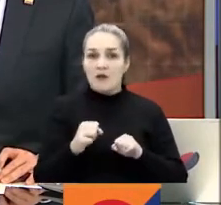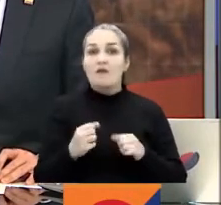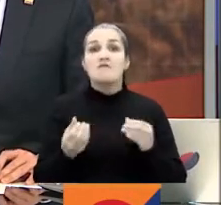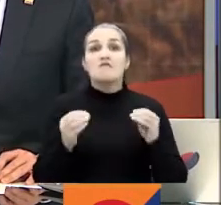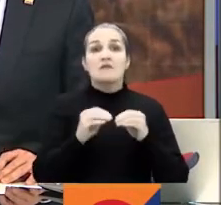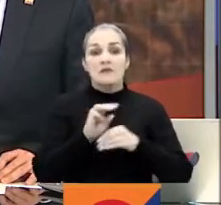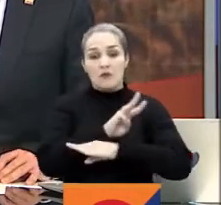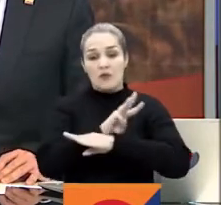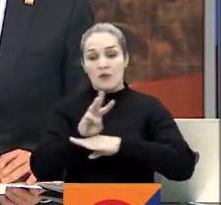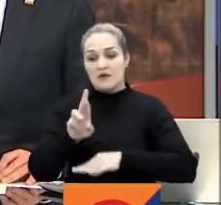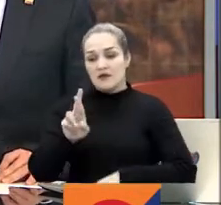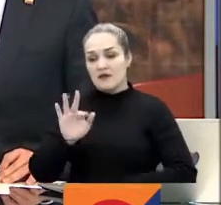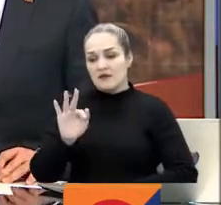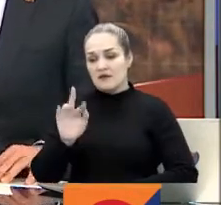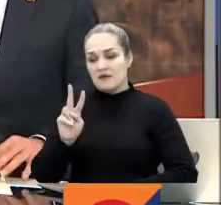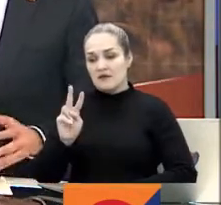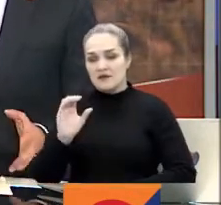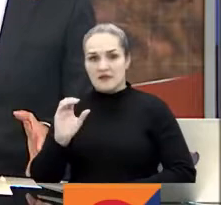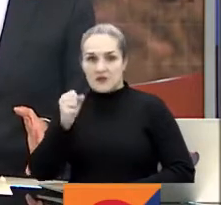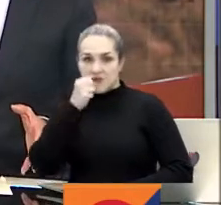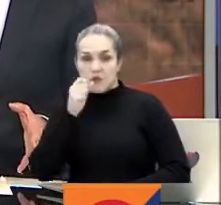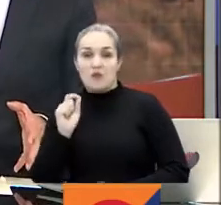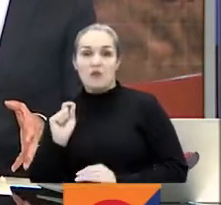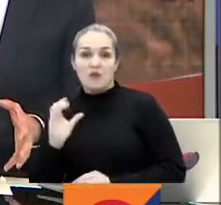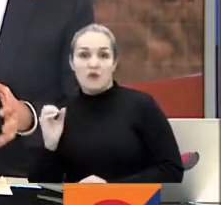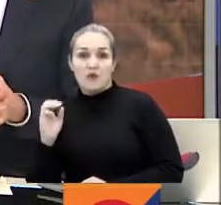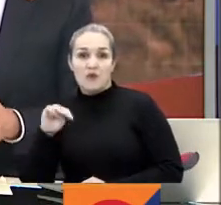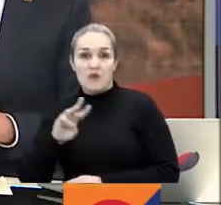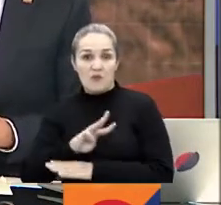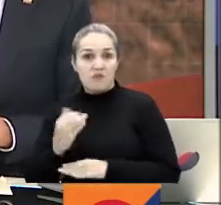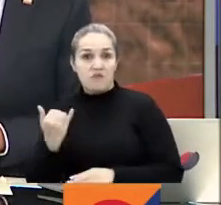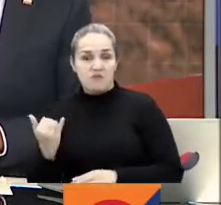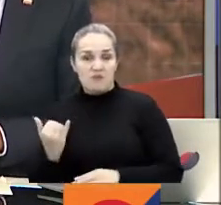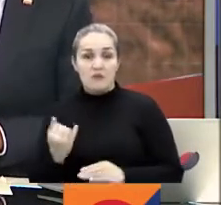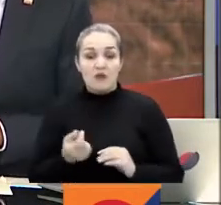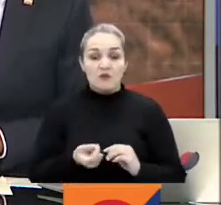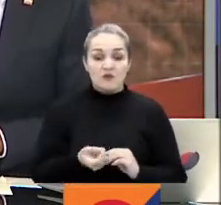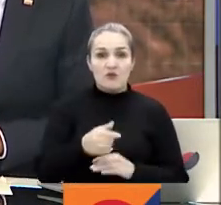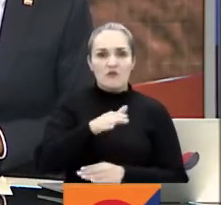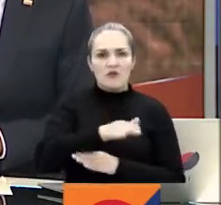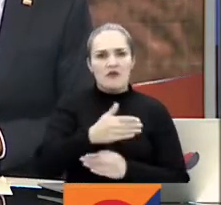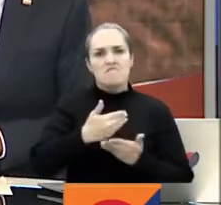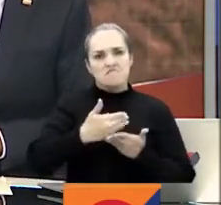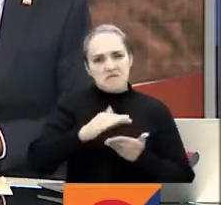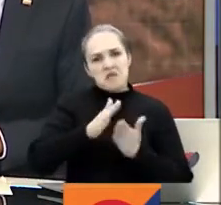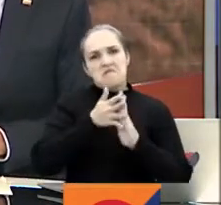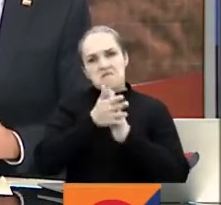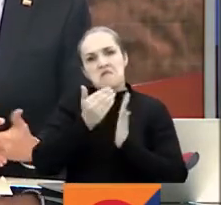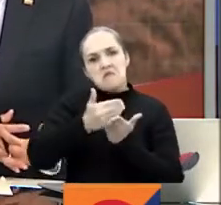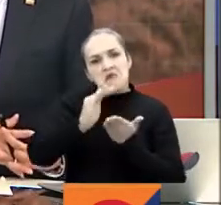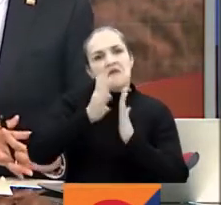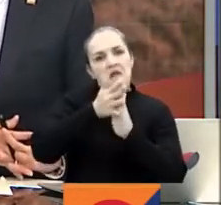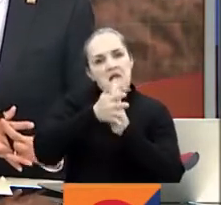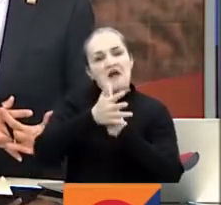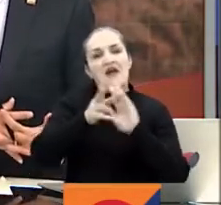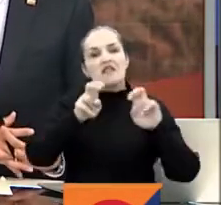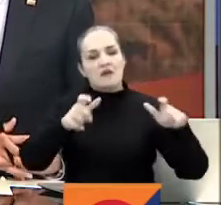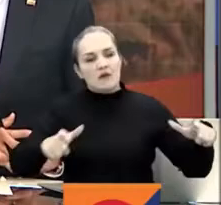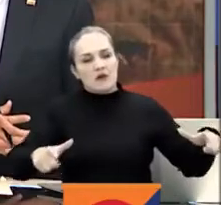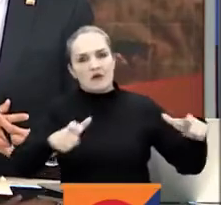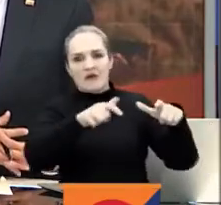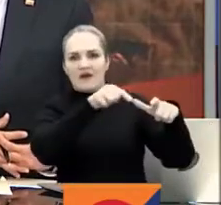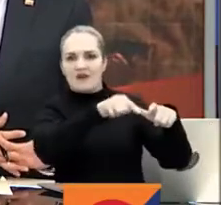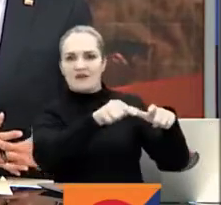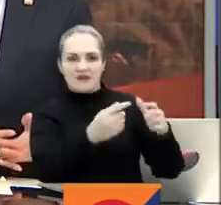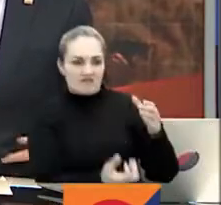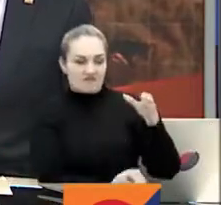.rtbcnoticias.com Y durante la tarde les tendremos avances informativos con todos los detalles de la instalación de las sesiones ordinarias del